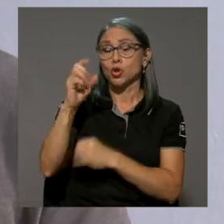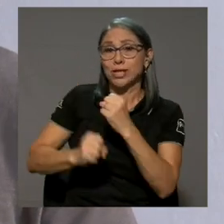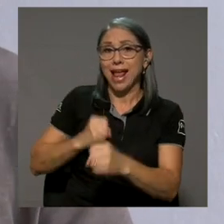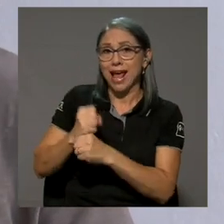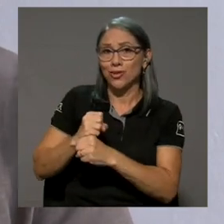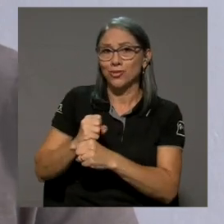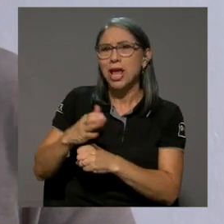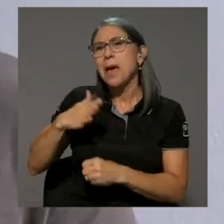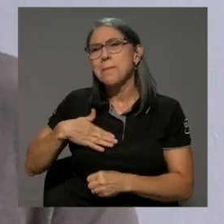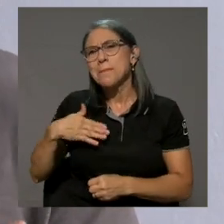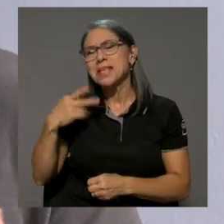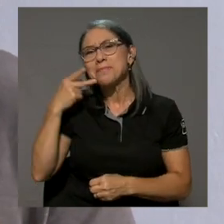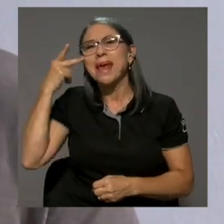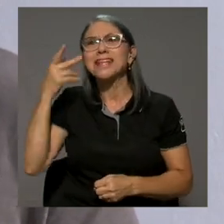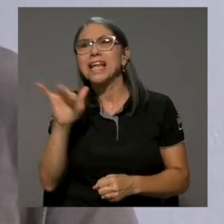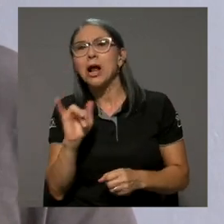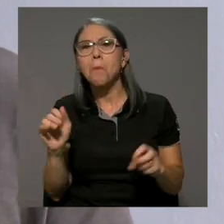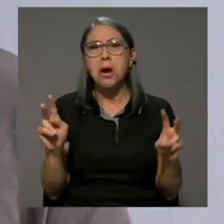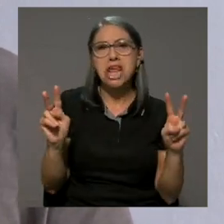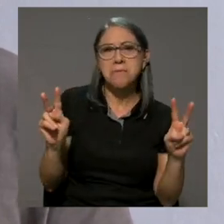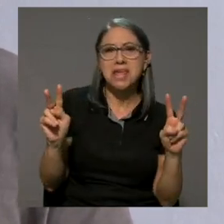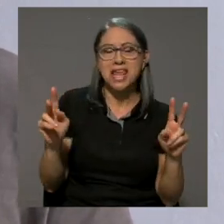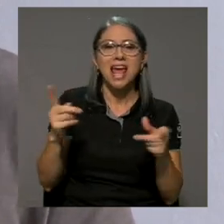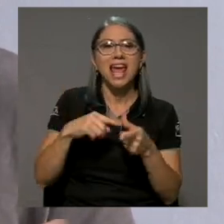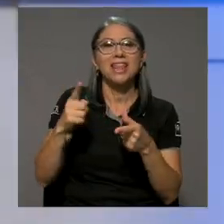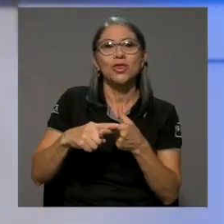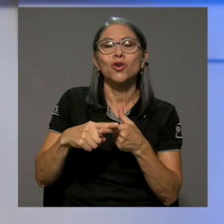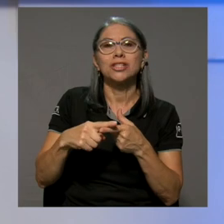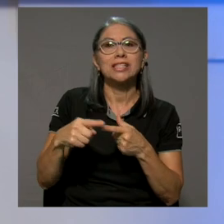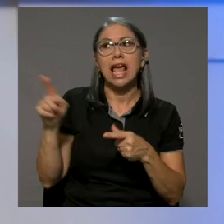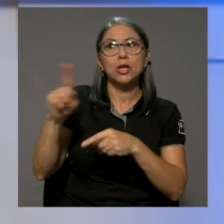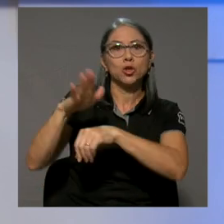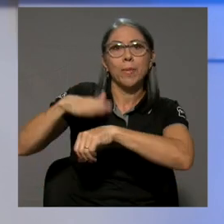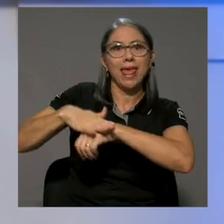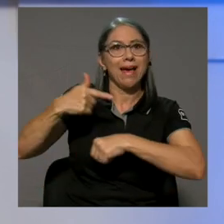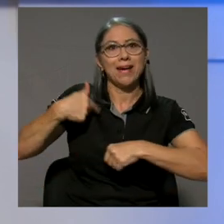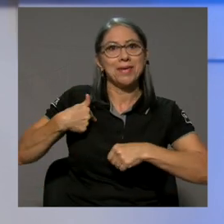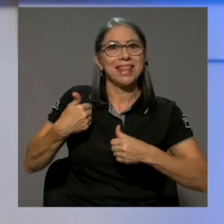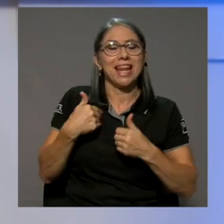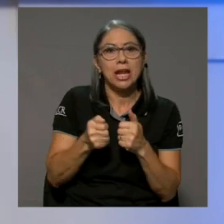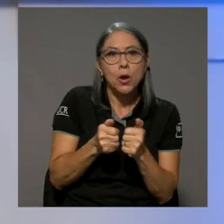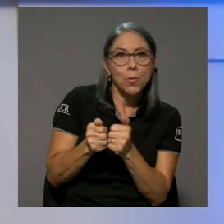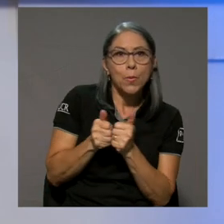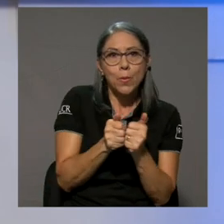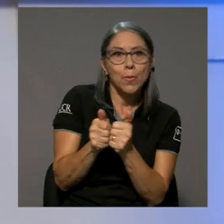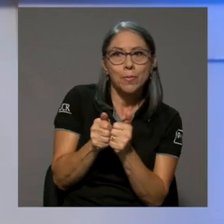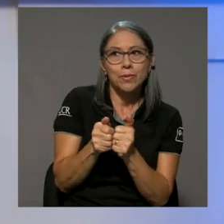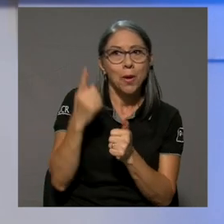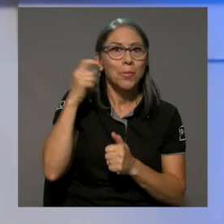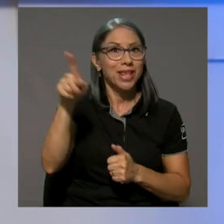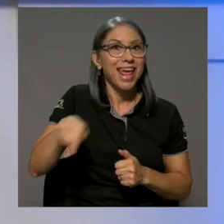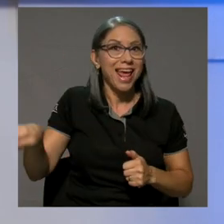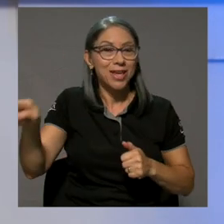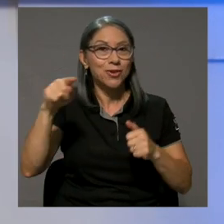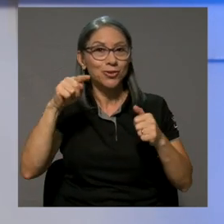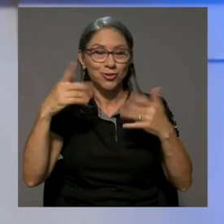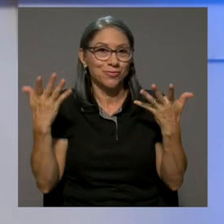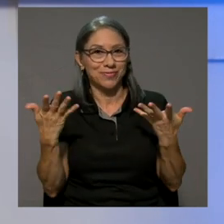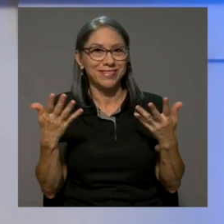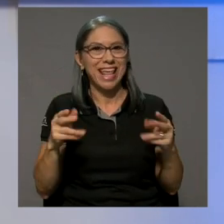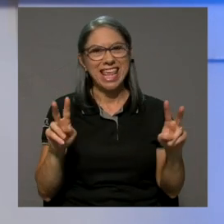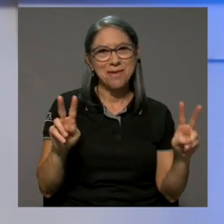papá, mis padres eran un poco hippie, y no me dejaban tener consolas de videojuego, como buenos hippies.